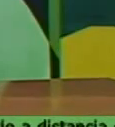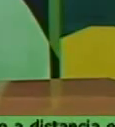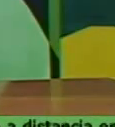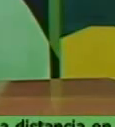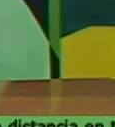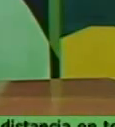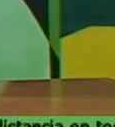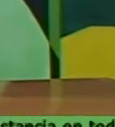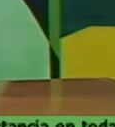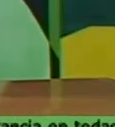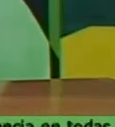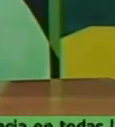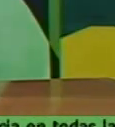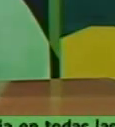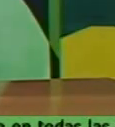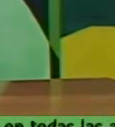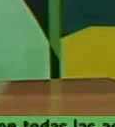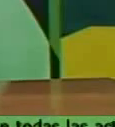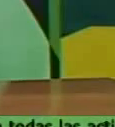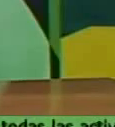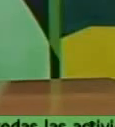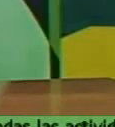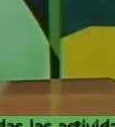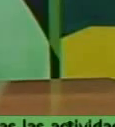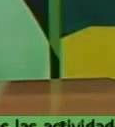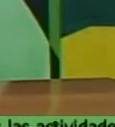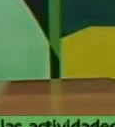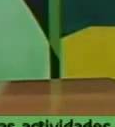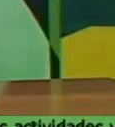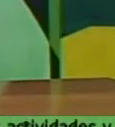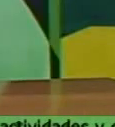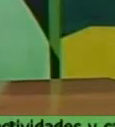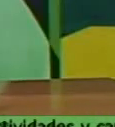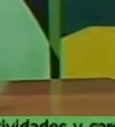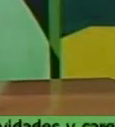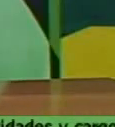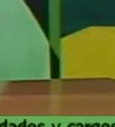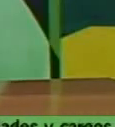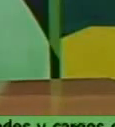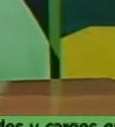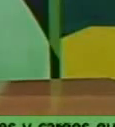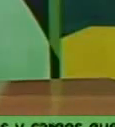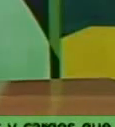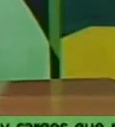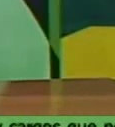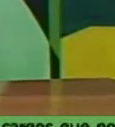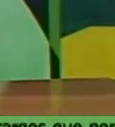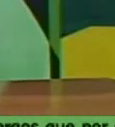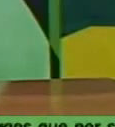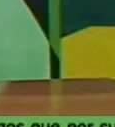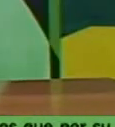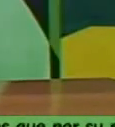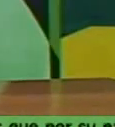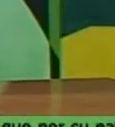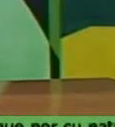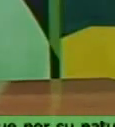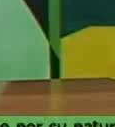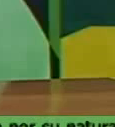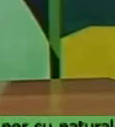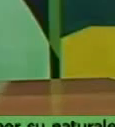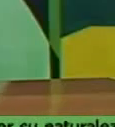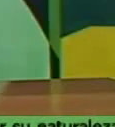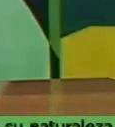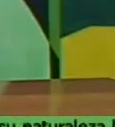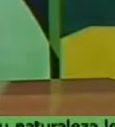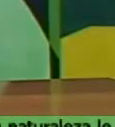complementarias a esta ley y bueno en una de las resoluciones complementarias a esta ley especifica el impuesto sobre las ventas